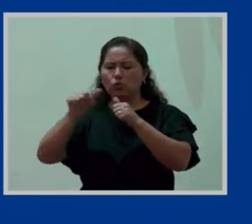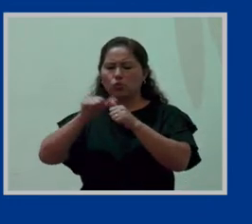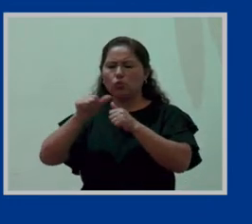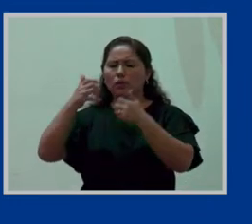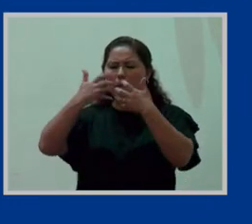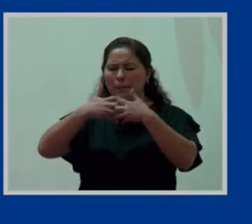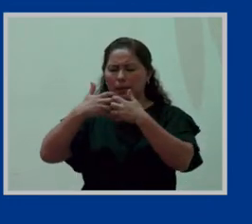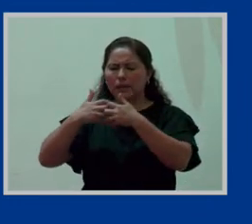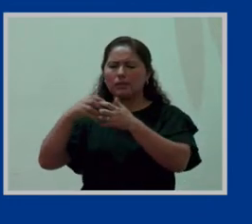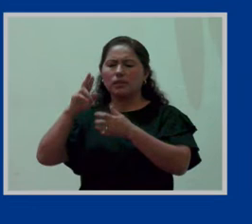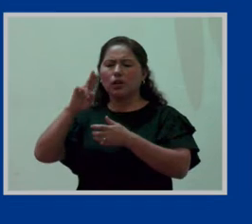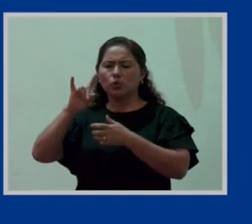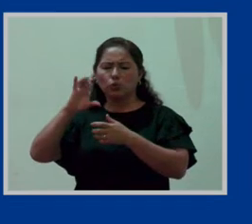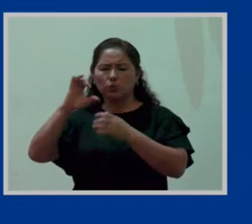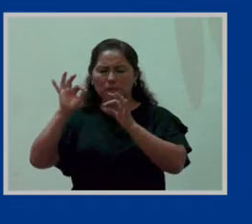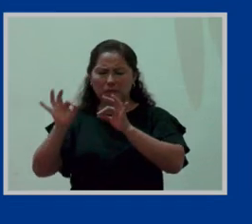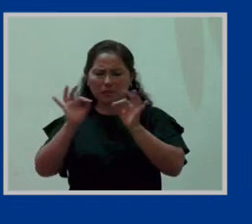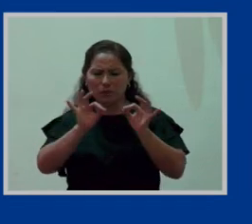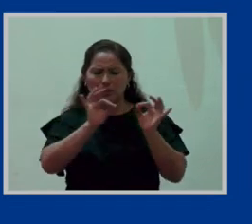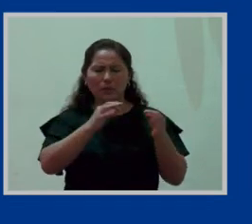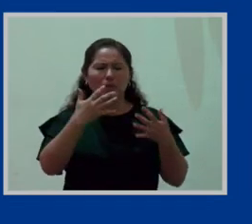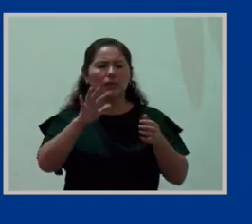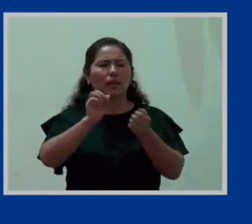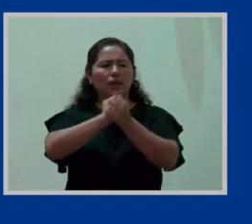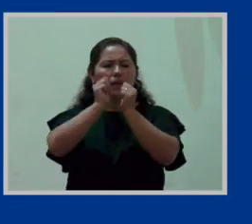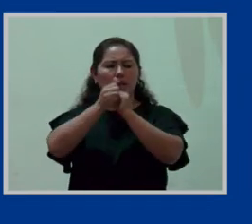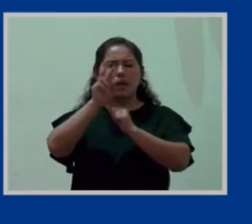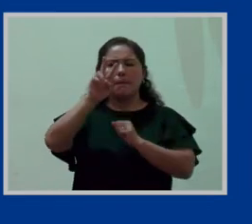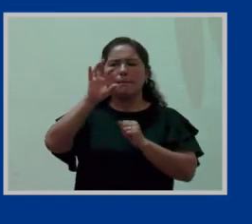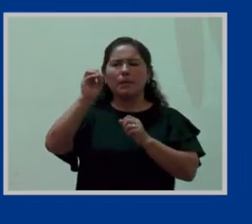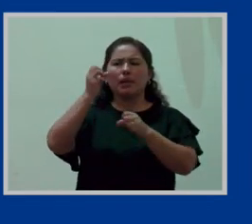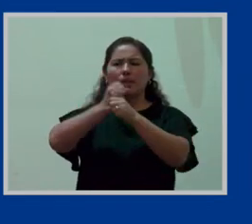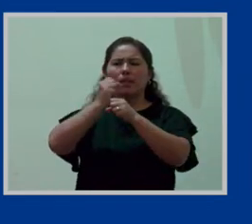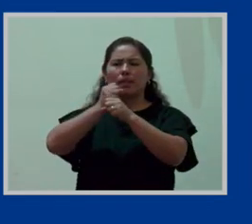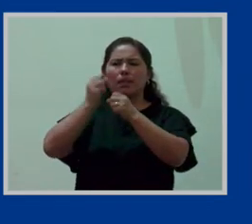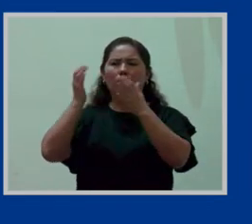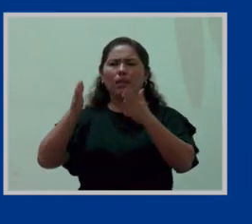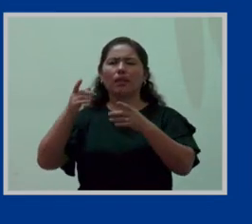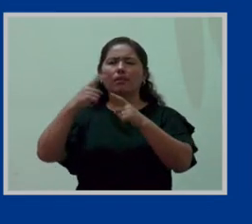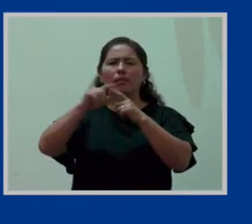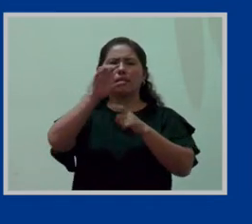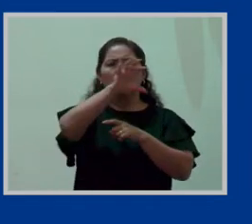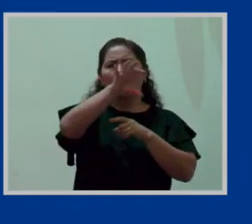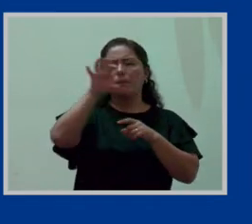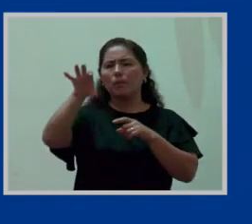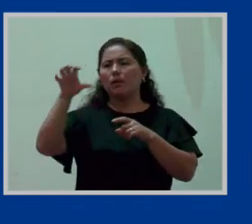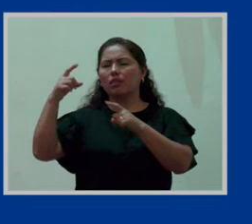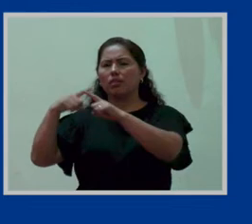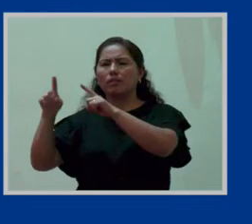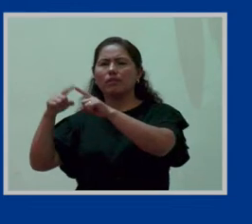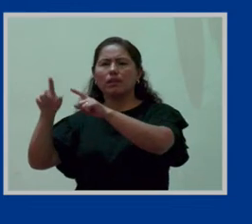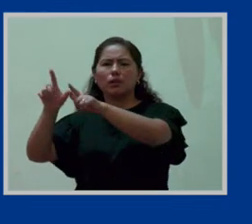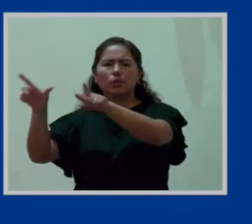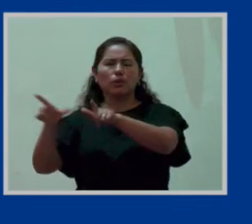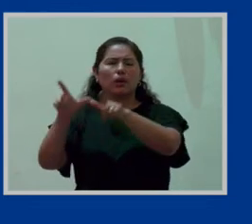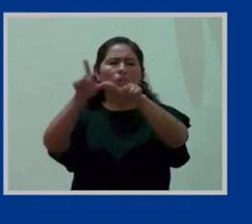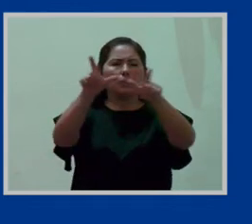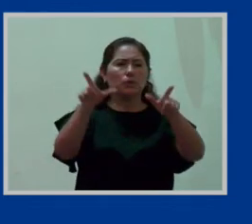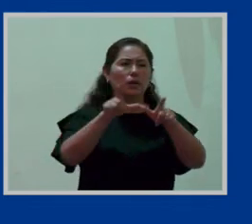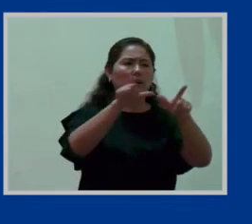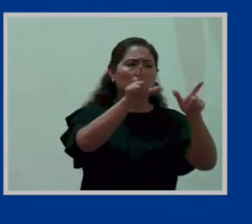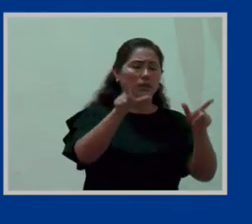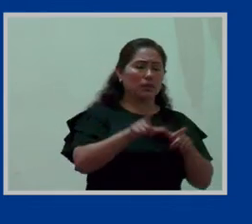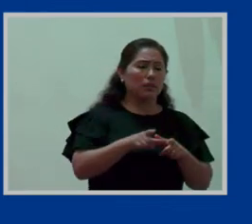pasé el número de 20 trabajadores a personas que están salpizadas en distintas sedes entonces